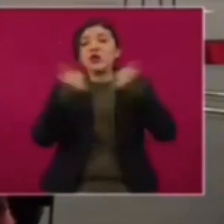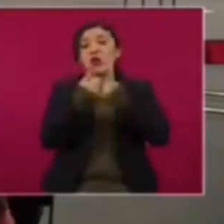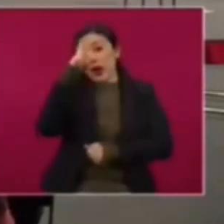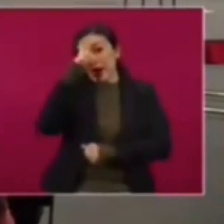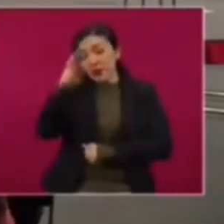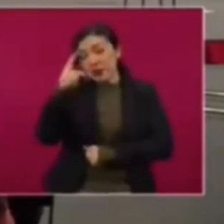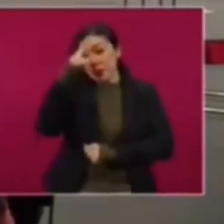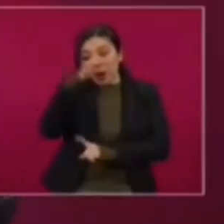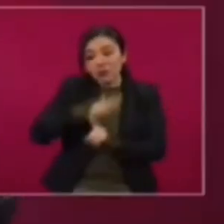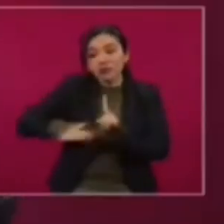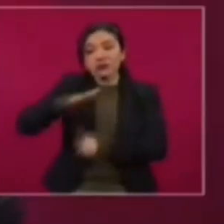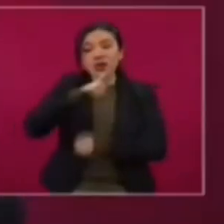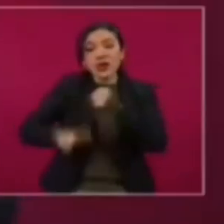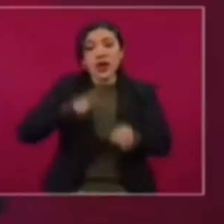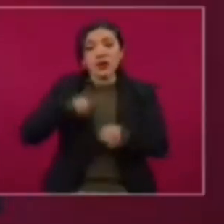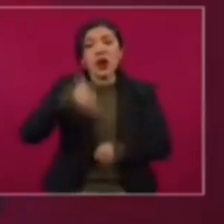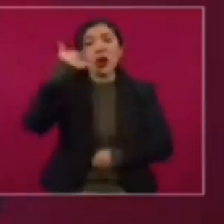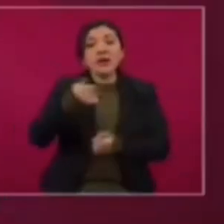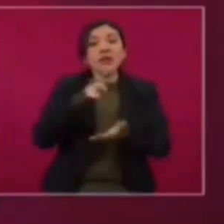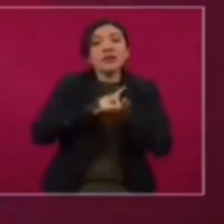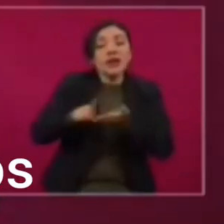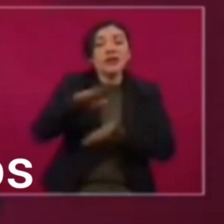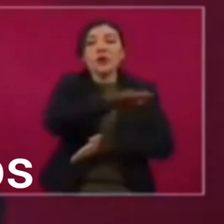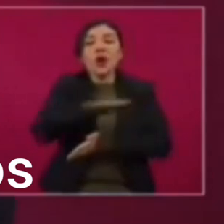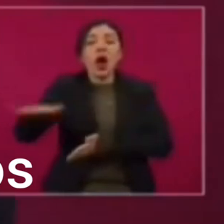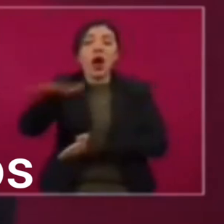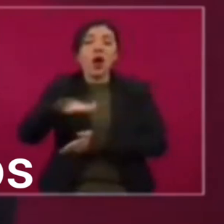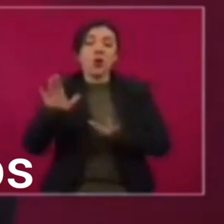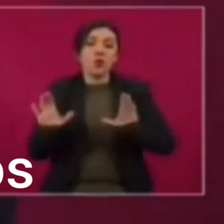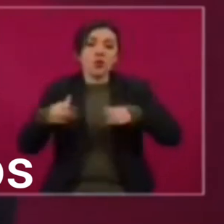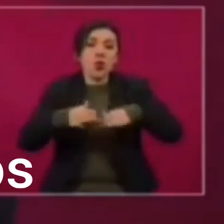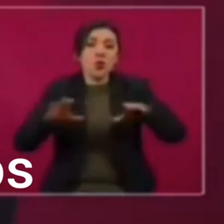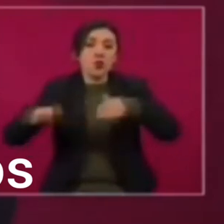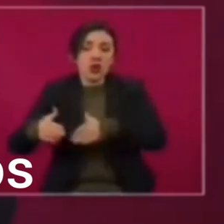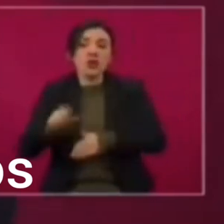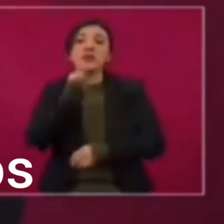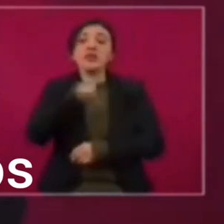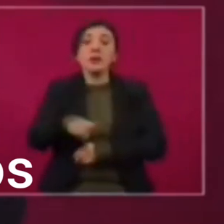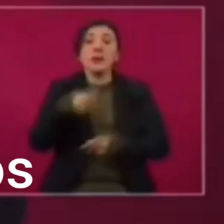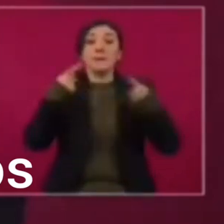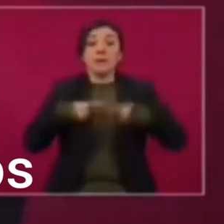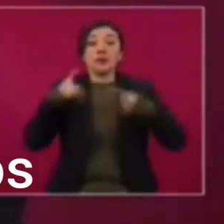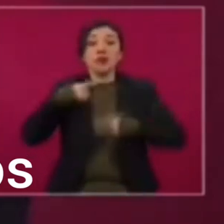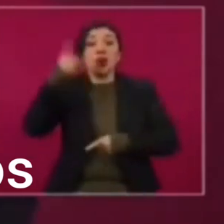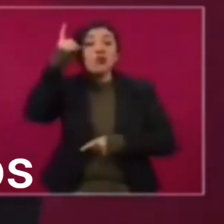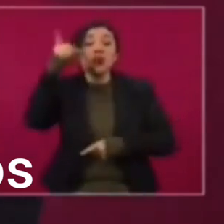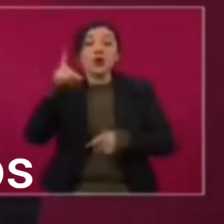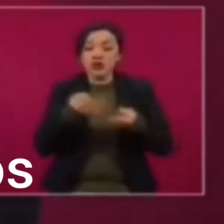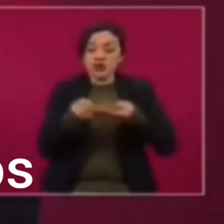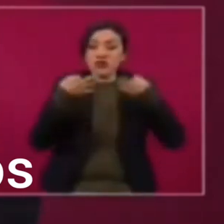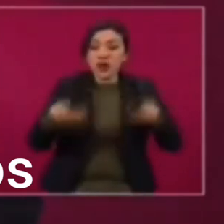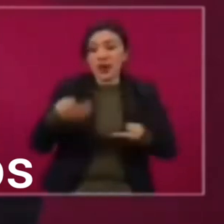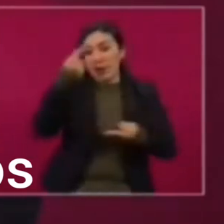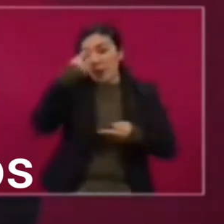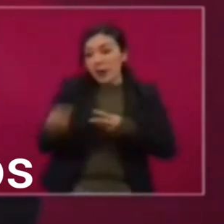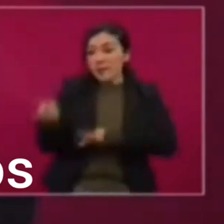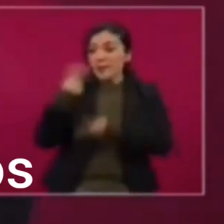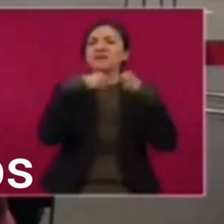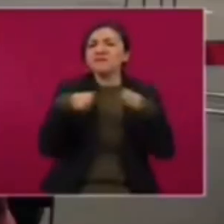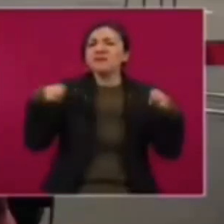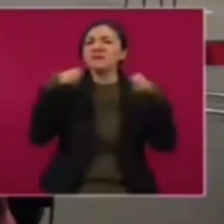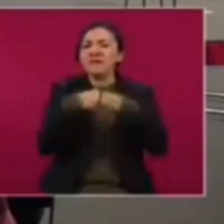García Vilchis, por un importe total de $41.170.442.